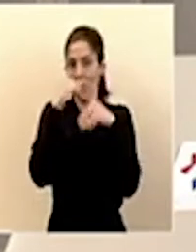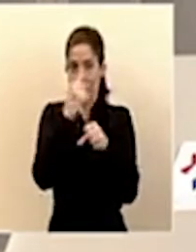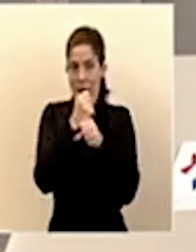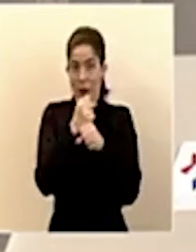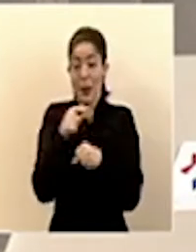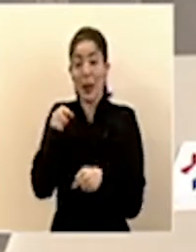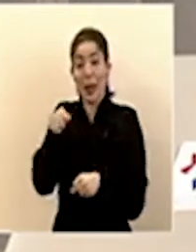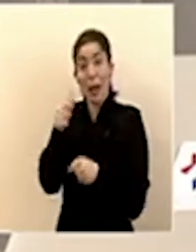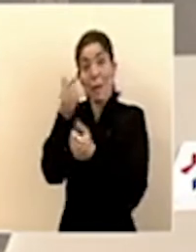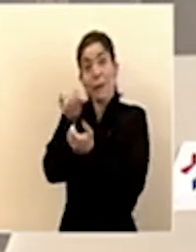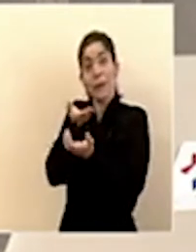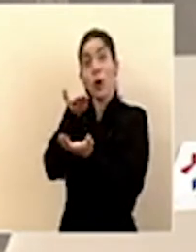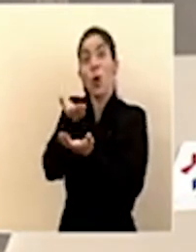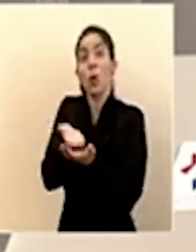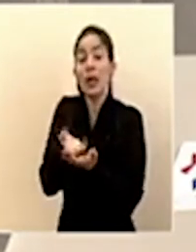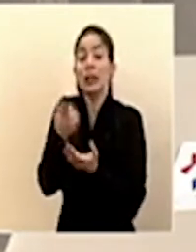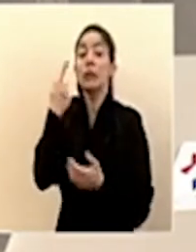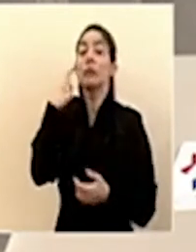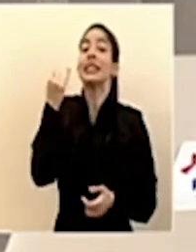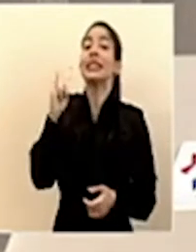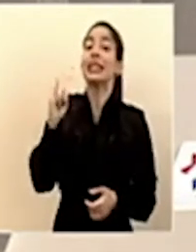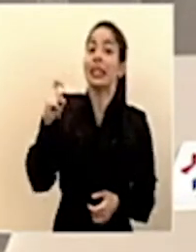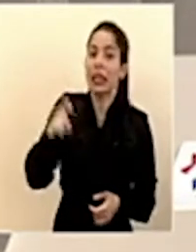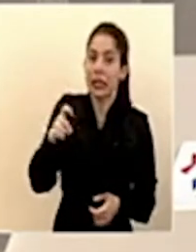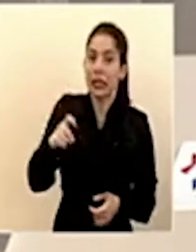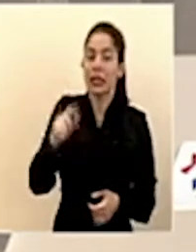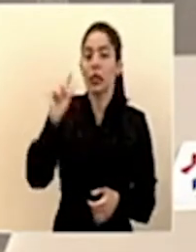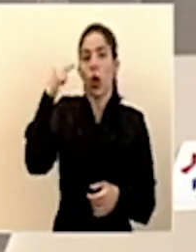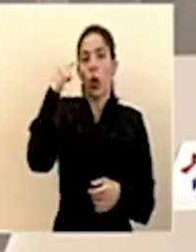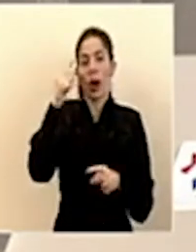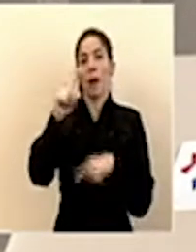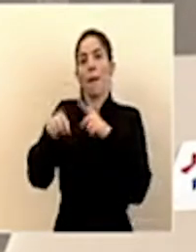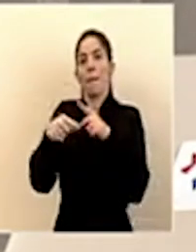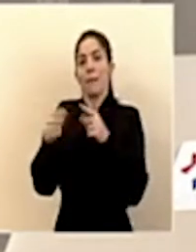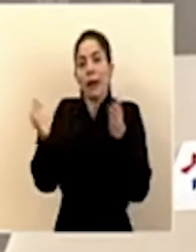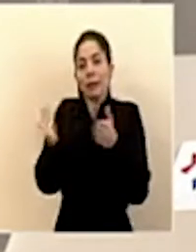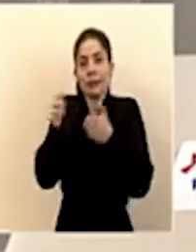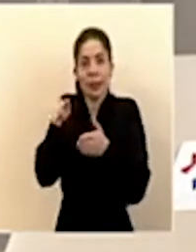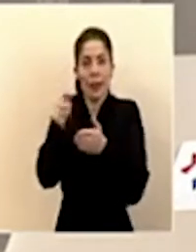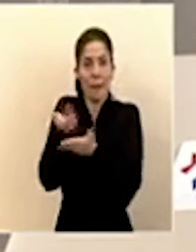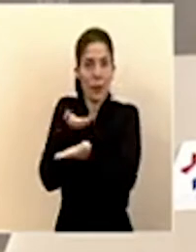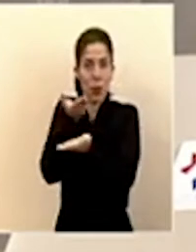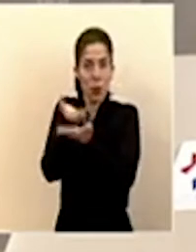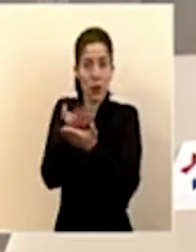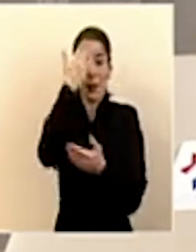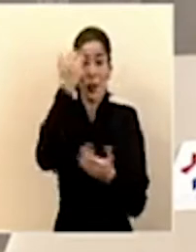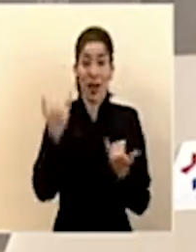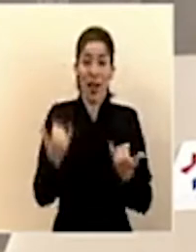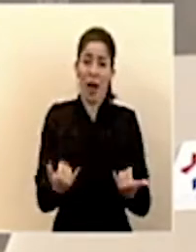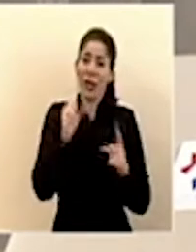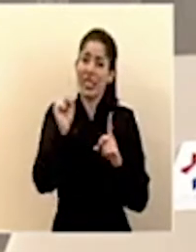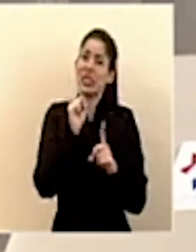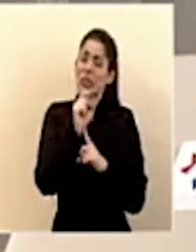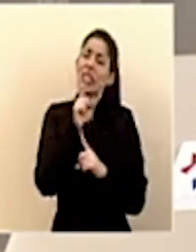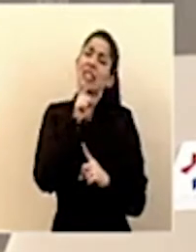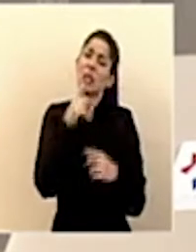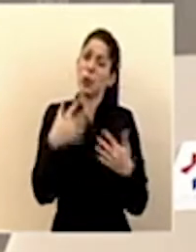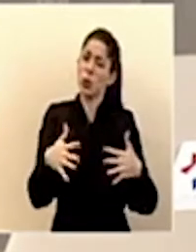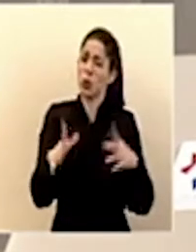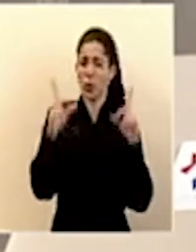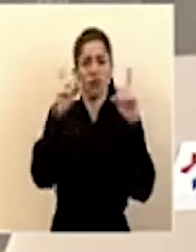en caso de ser necesaria, el gobierno de la República, en esta situación que, como les digo, es compleja.